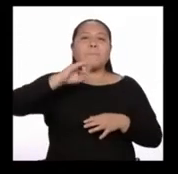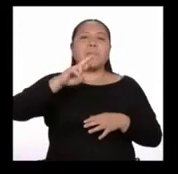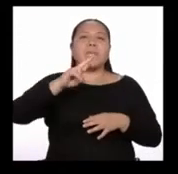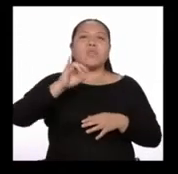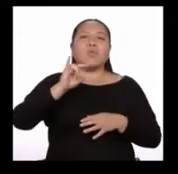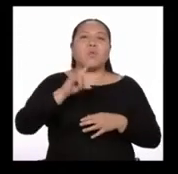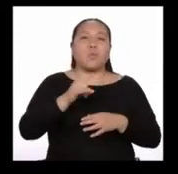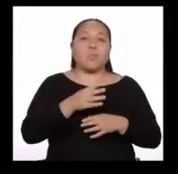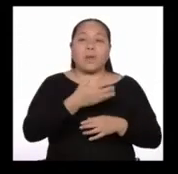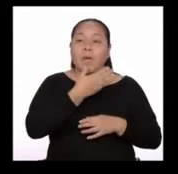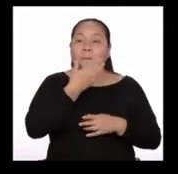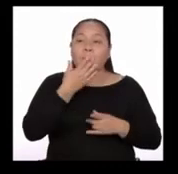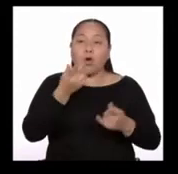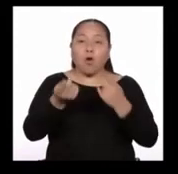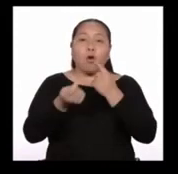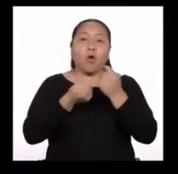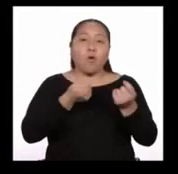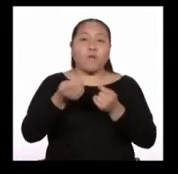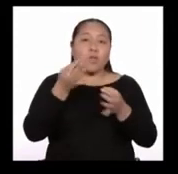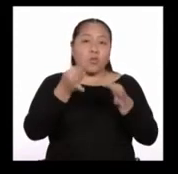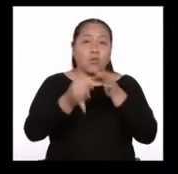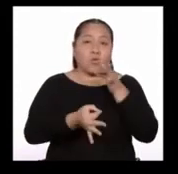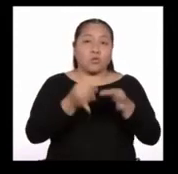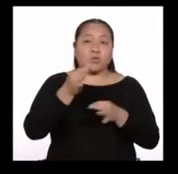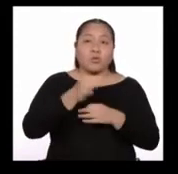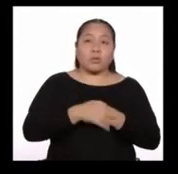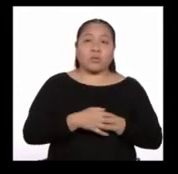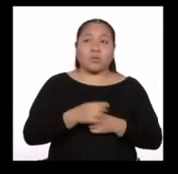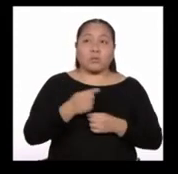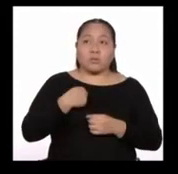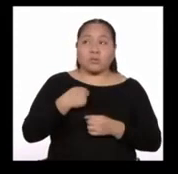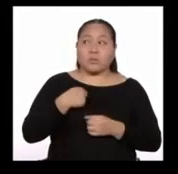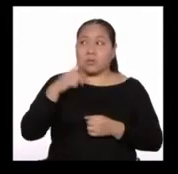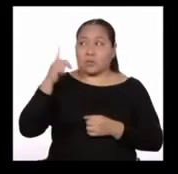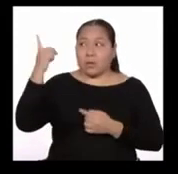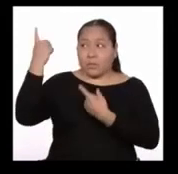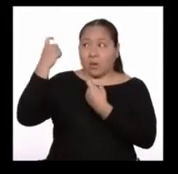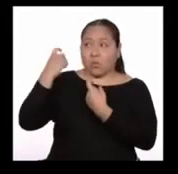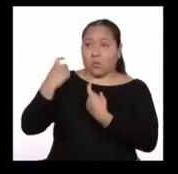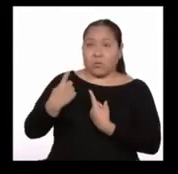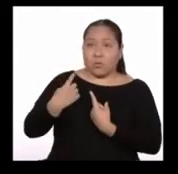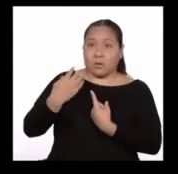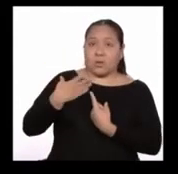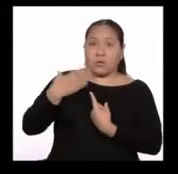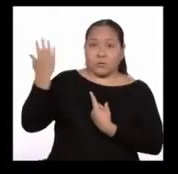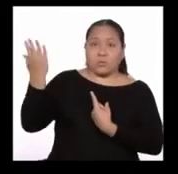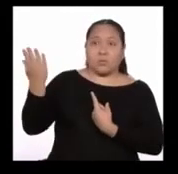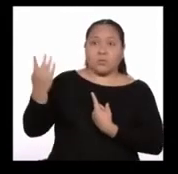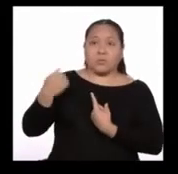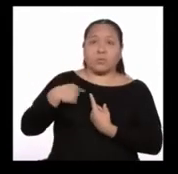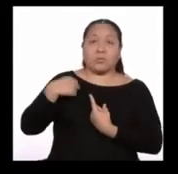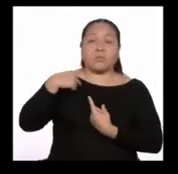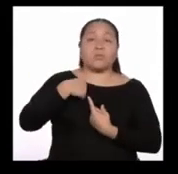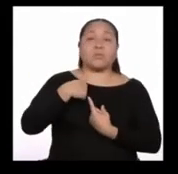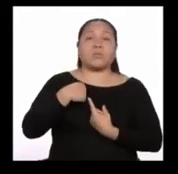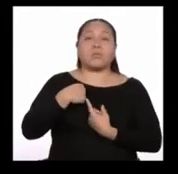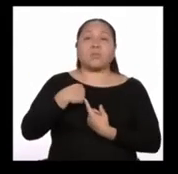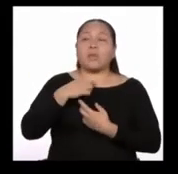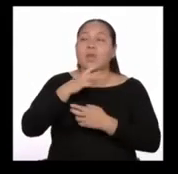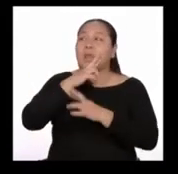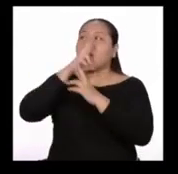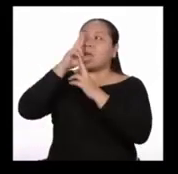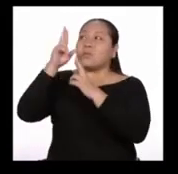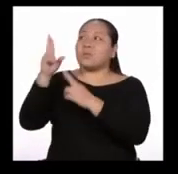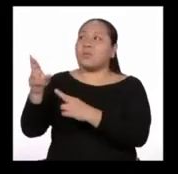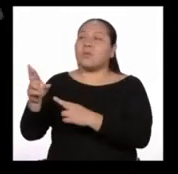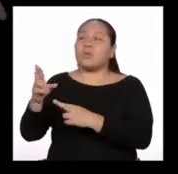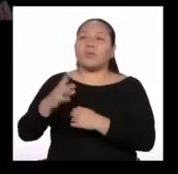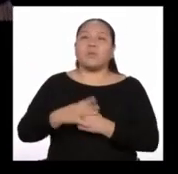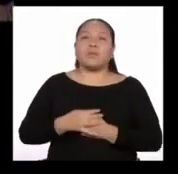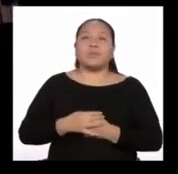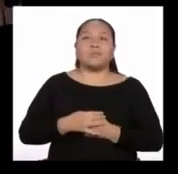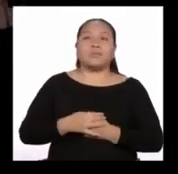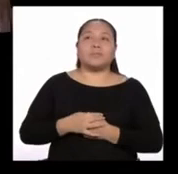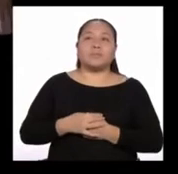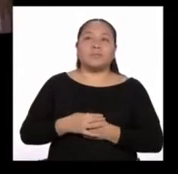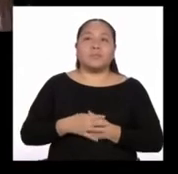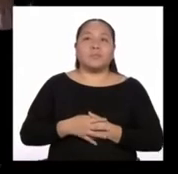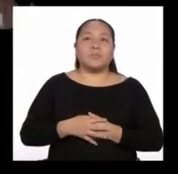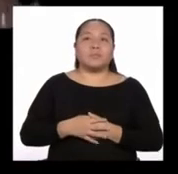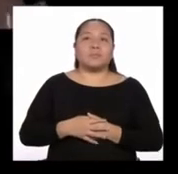buen gobierno y justicia. A la pregunta de su majestad el autor responde de la siguiente manera.